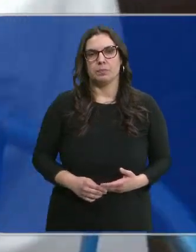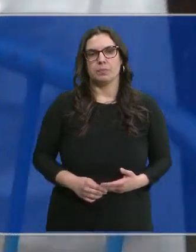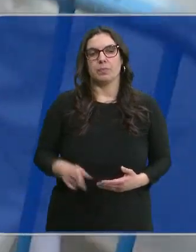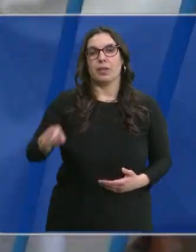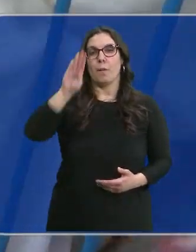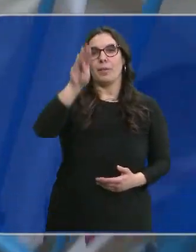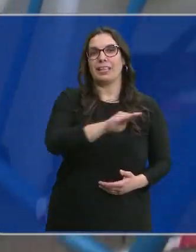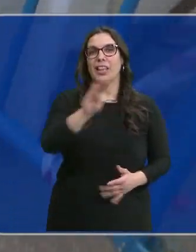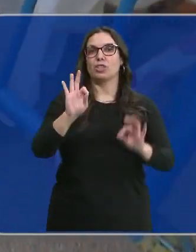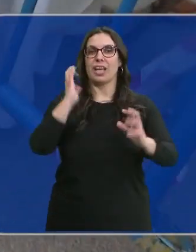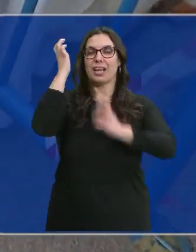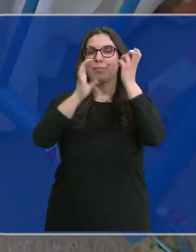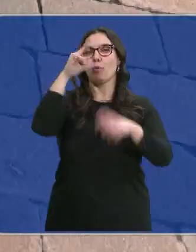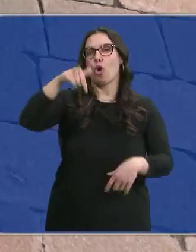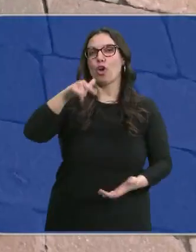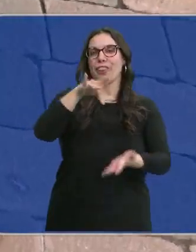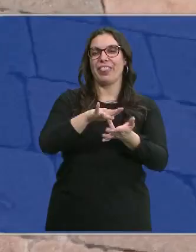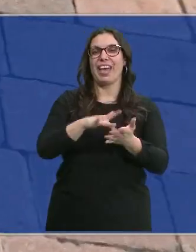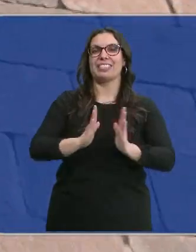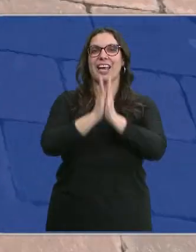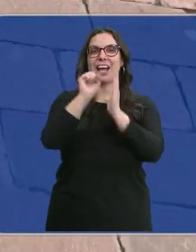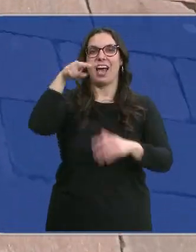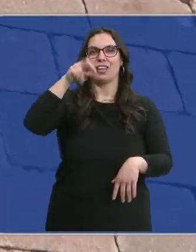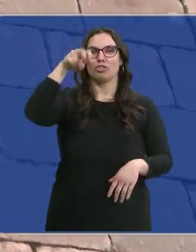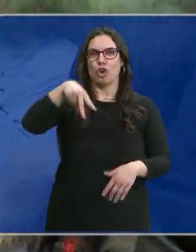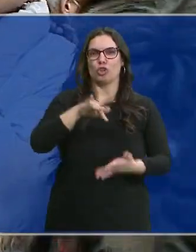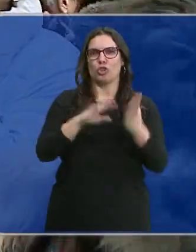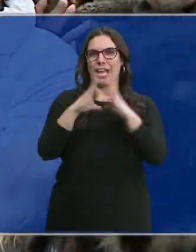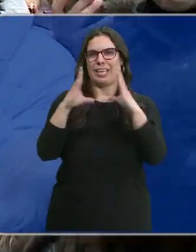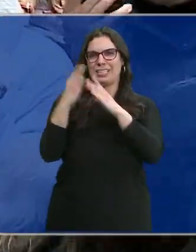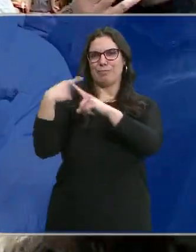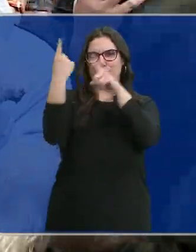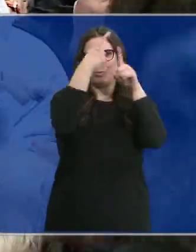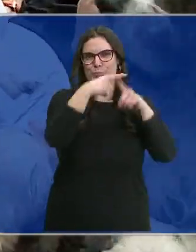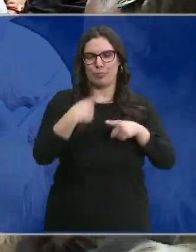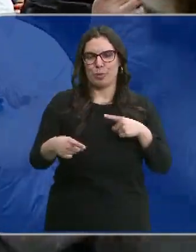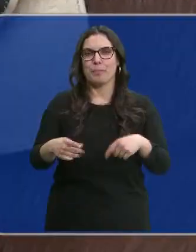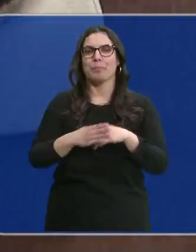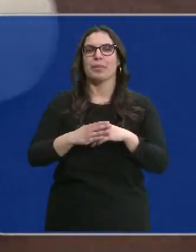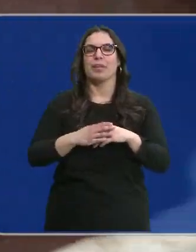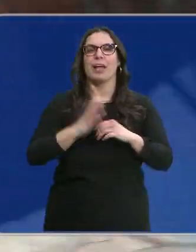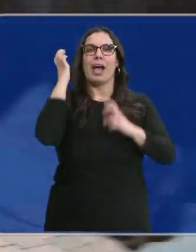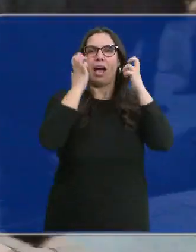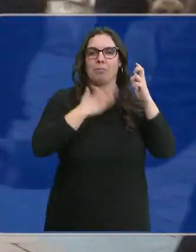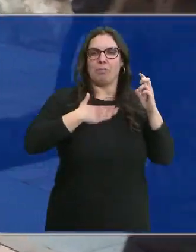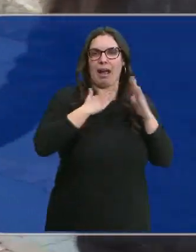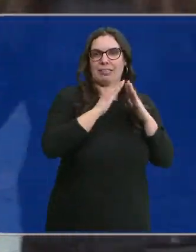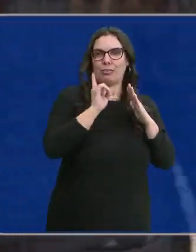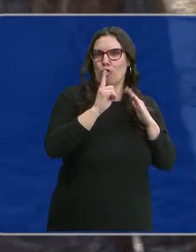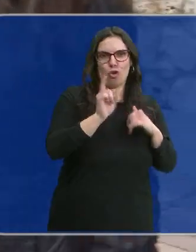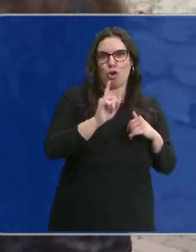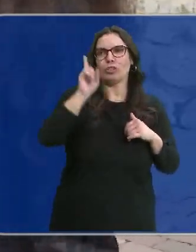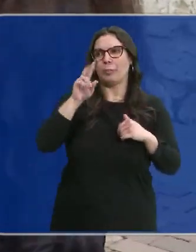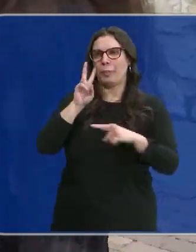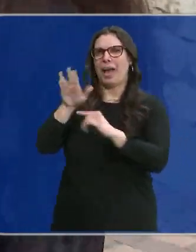Es la bendición a los animales por el Día de San Antón. Se la están dando en muchas iglesias de nuestra comunidad. Y no solo a las mascotas domésticas, fíjense.